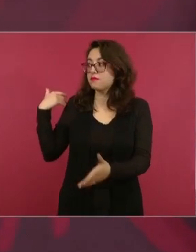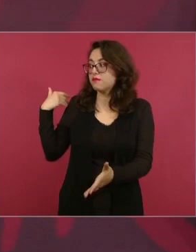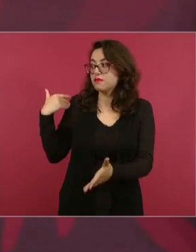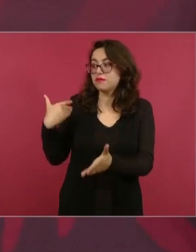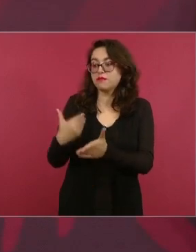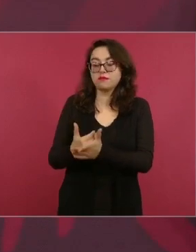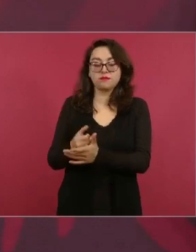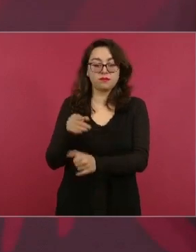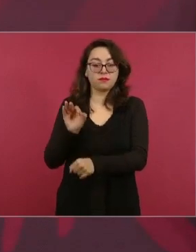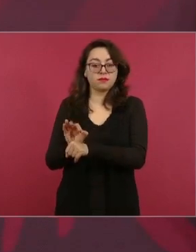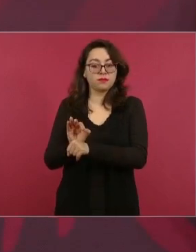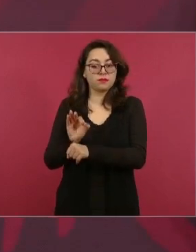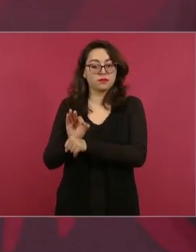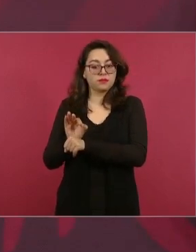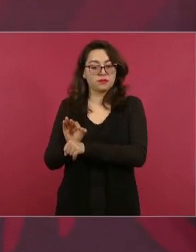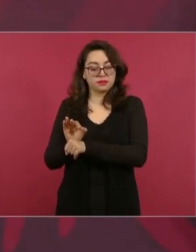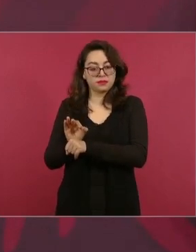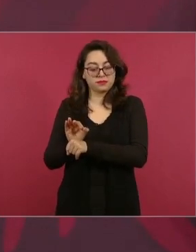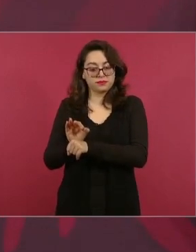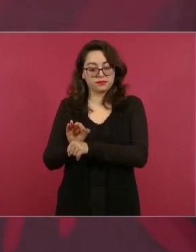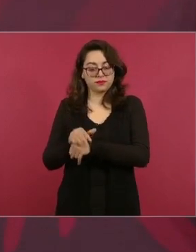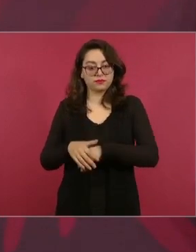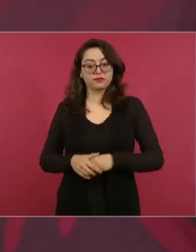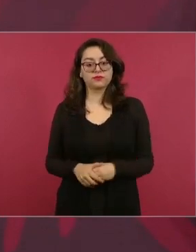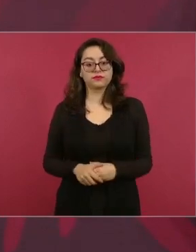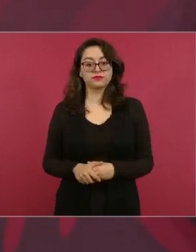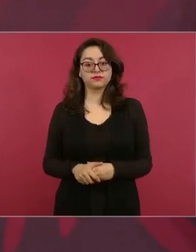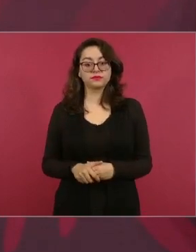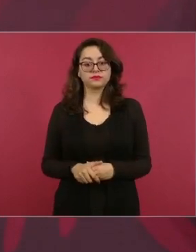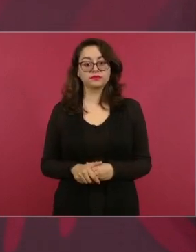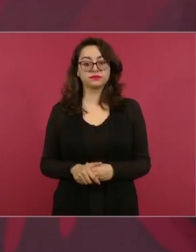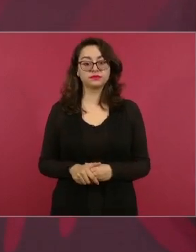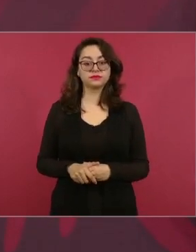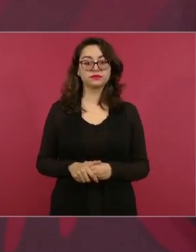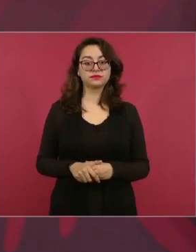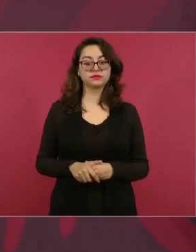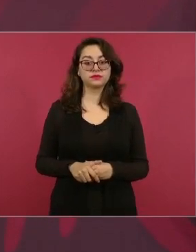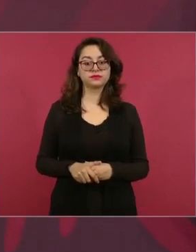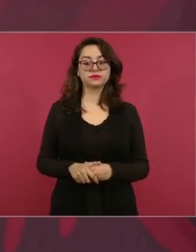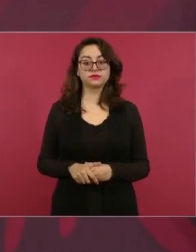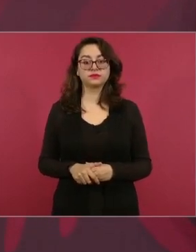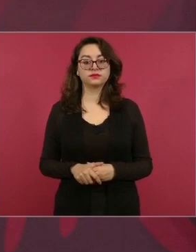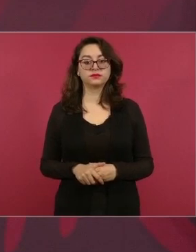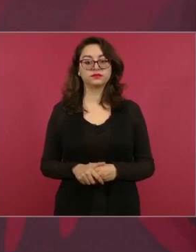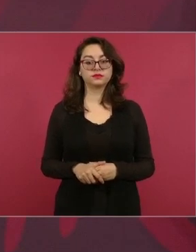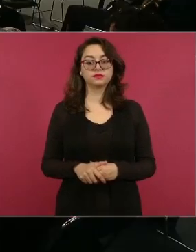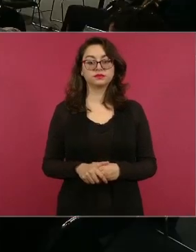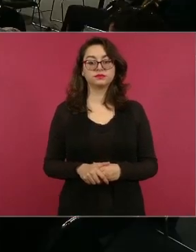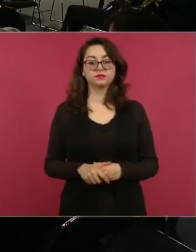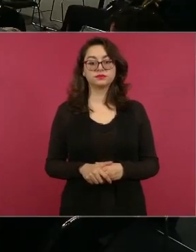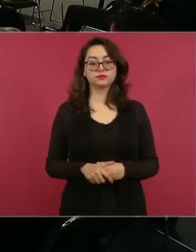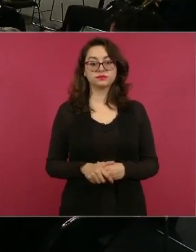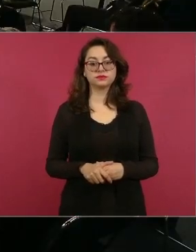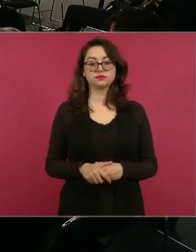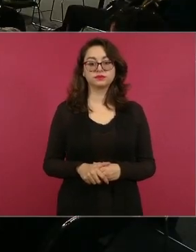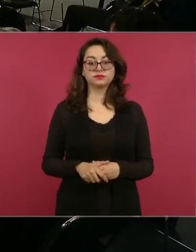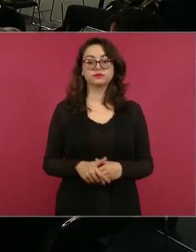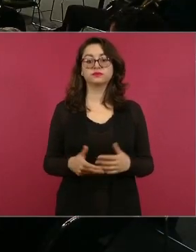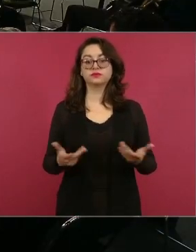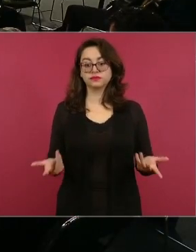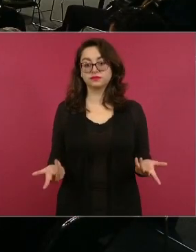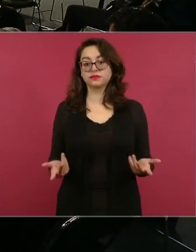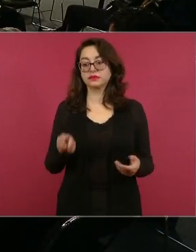este es un ejemplo del por qué tenemos que mantener nuestras